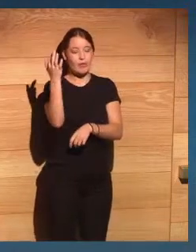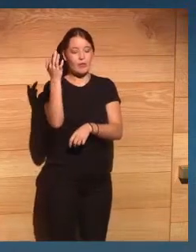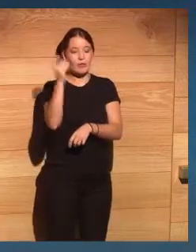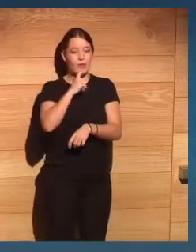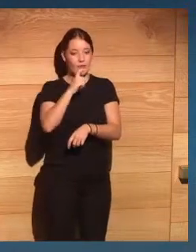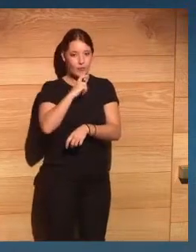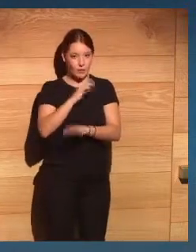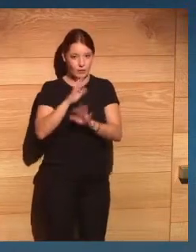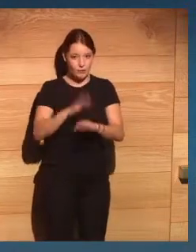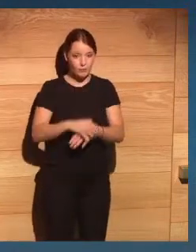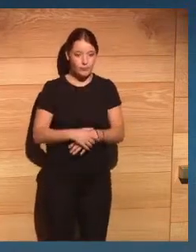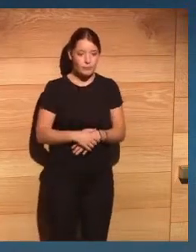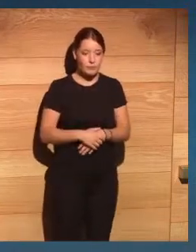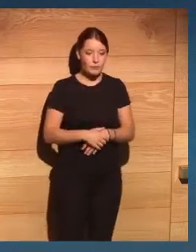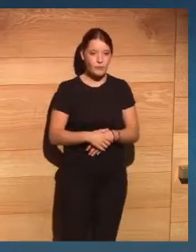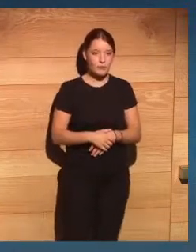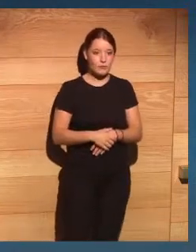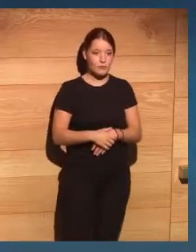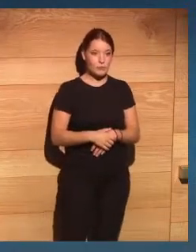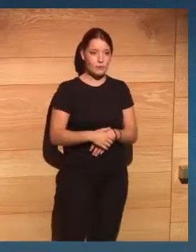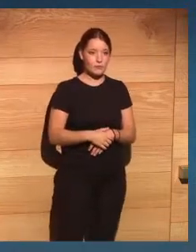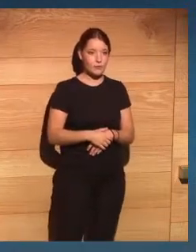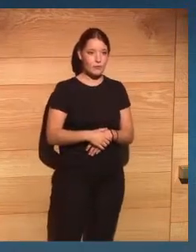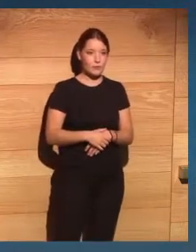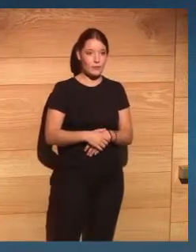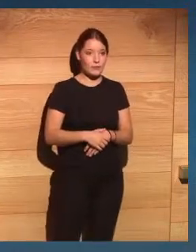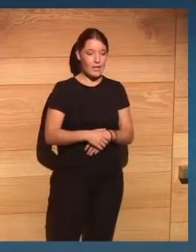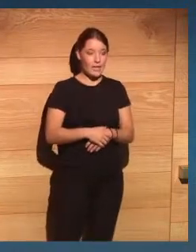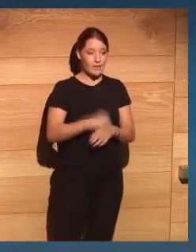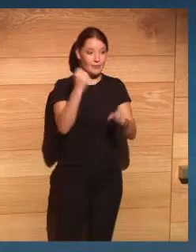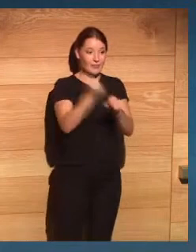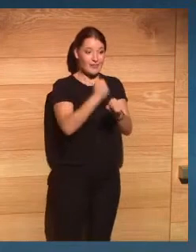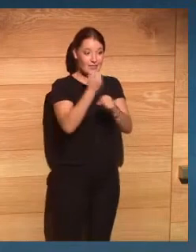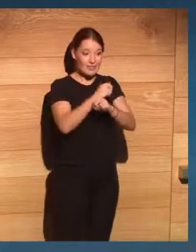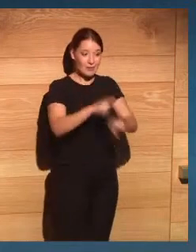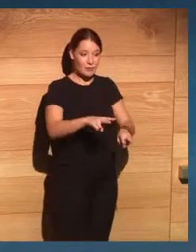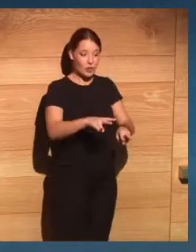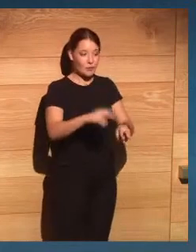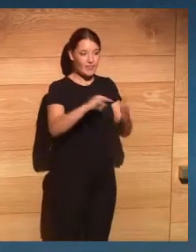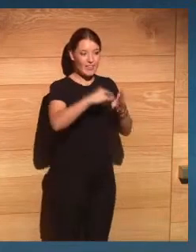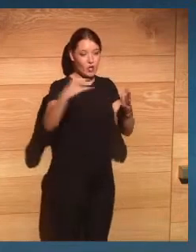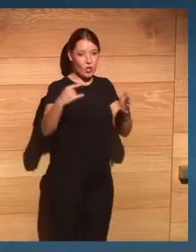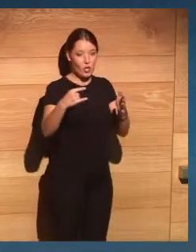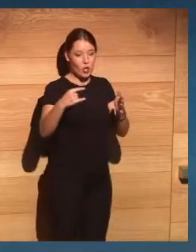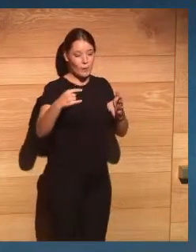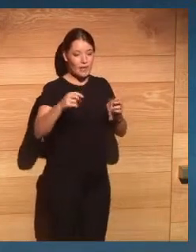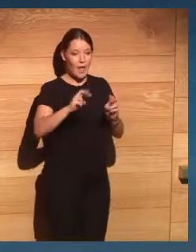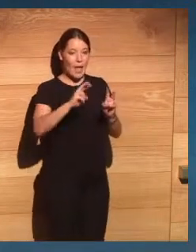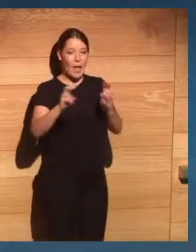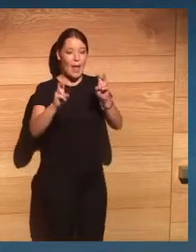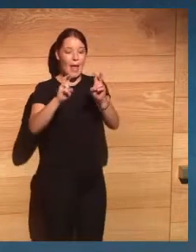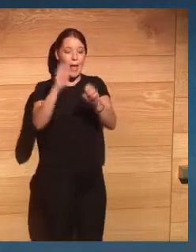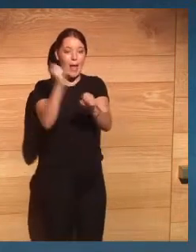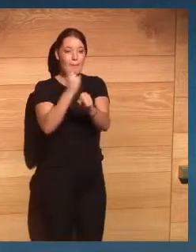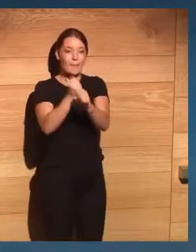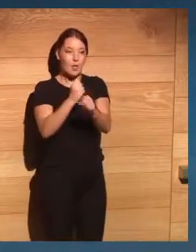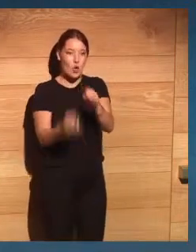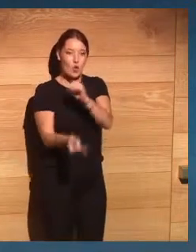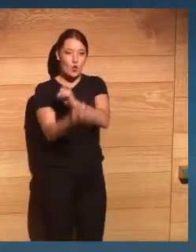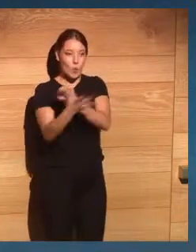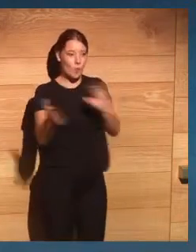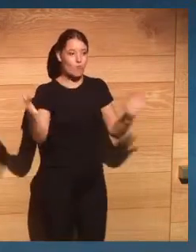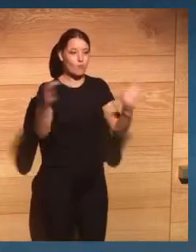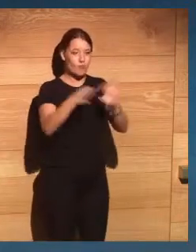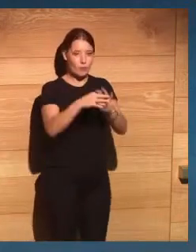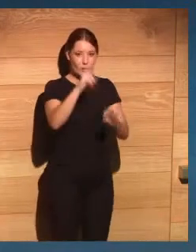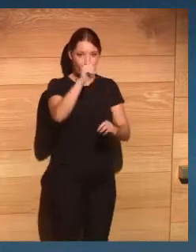todo lo que significaría el desempleo tecnológico contra el empleo nuevo lo que son los empleos emergentes como los